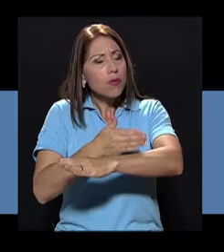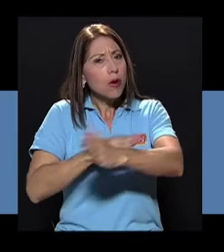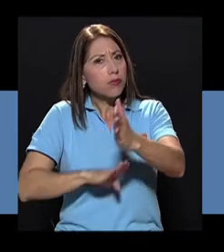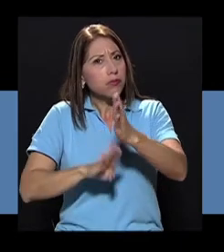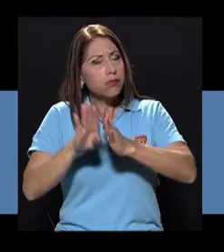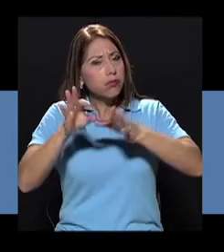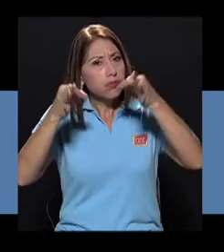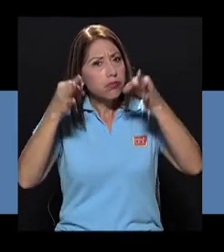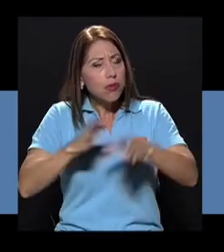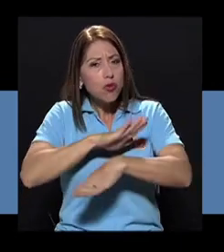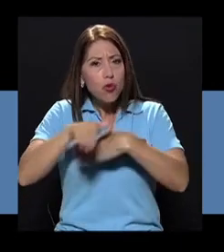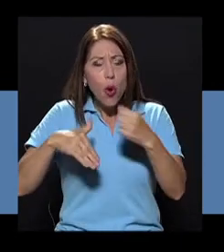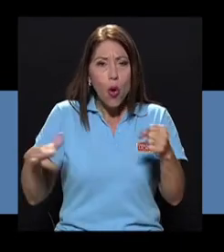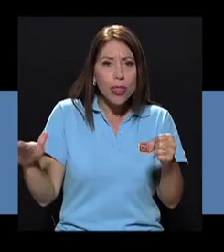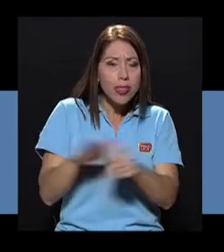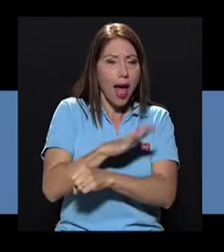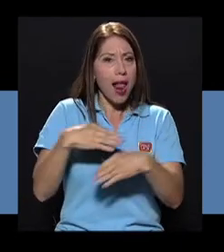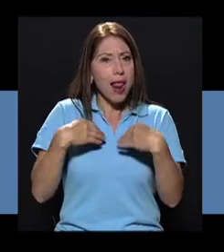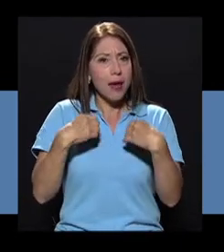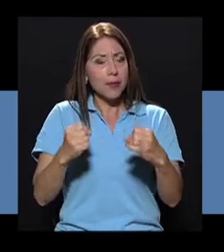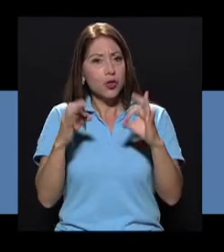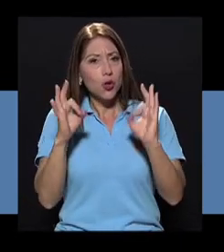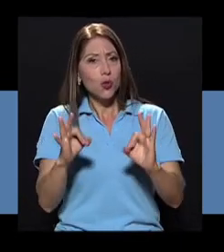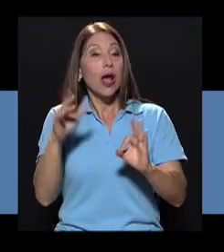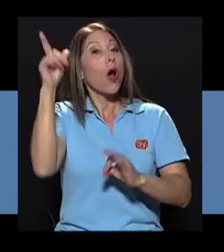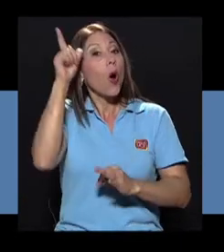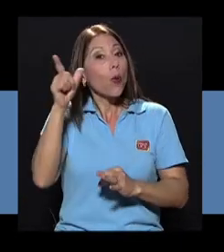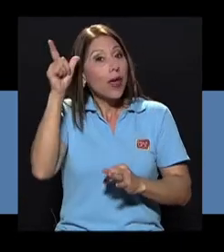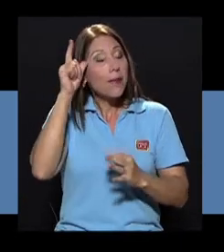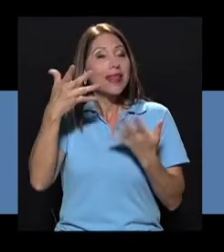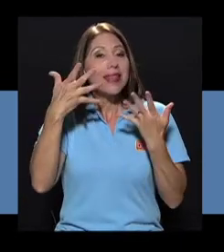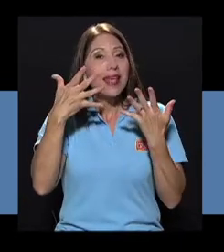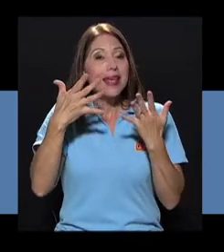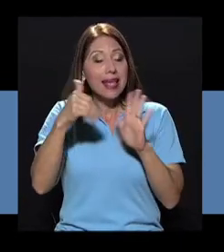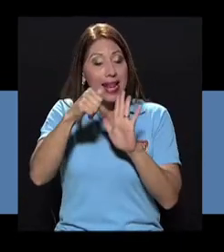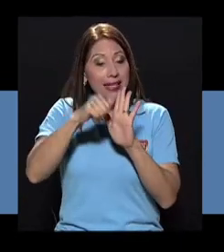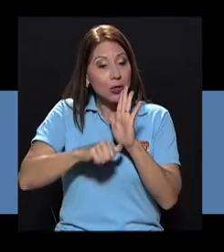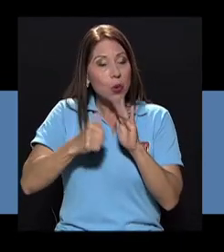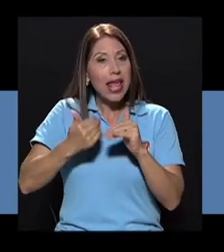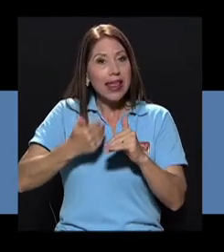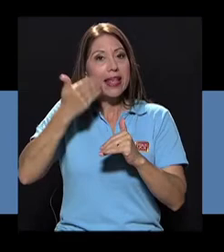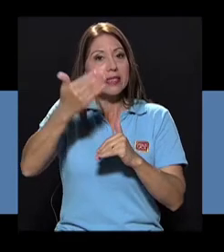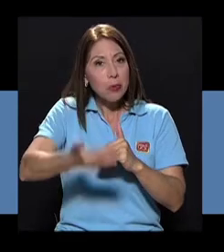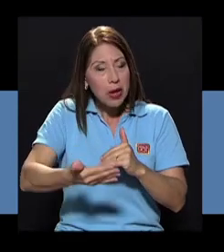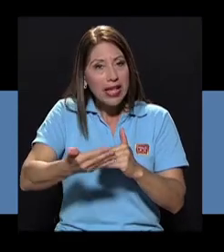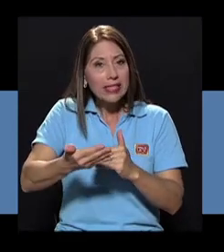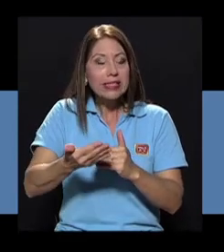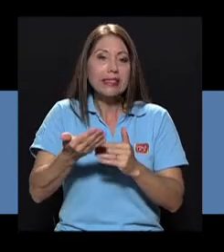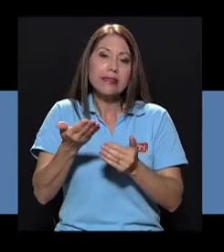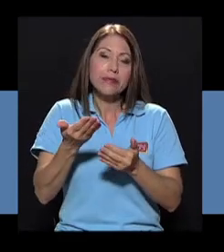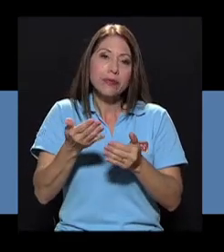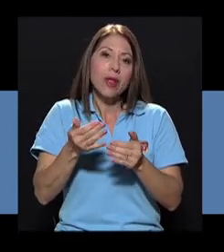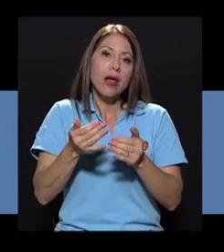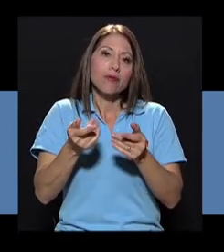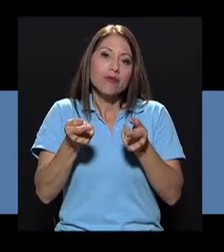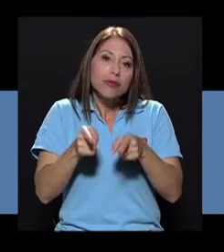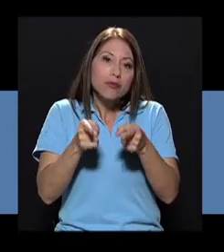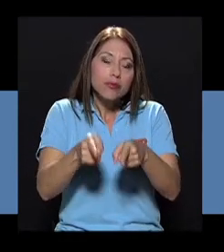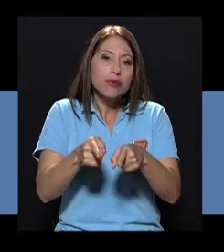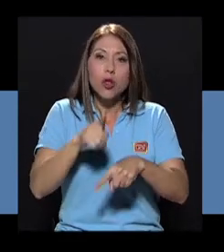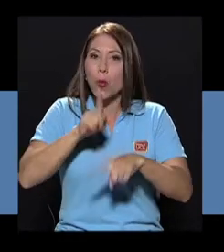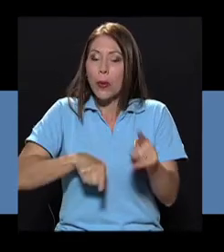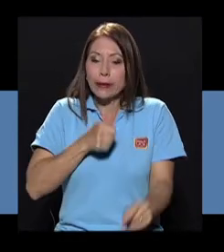recuperación fue y total, absoluta. Obviamente después de la cirugía quedan secuelas,